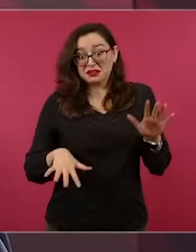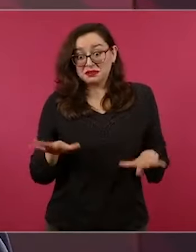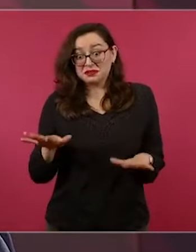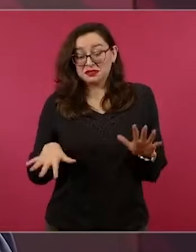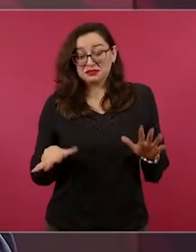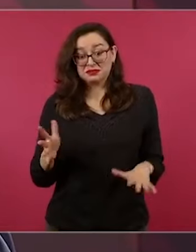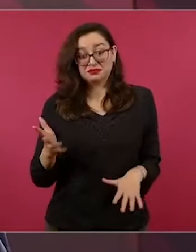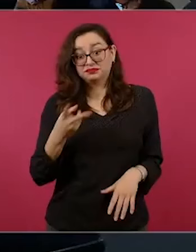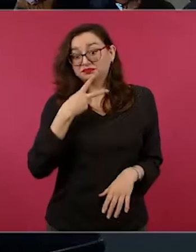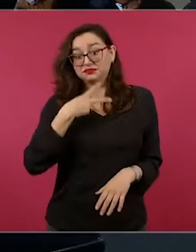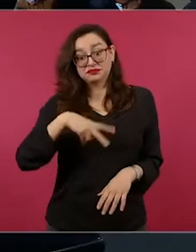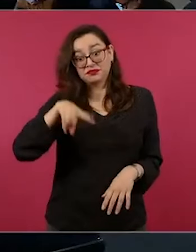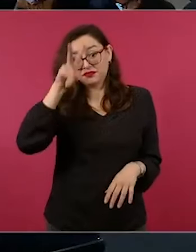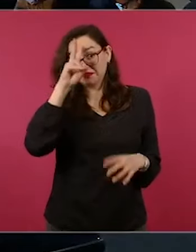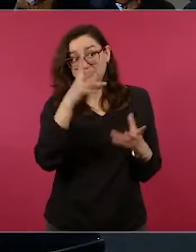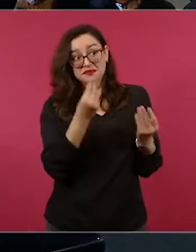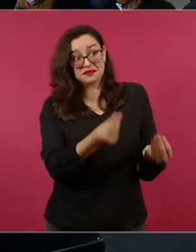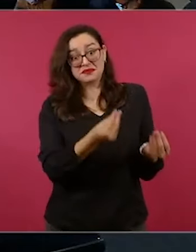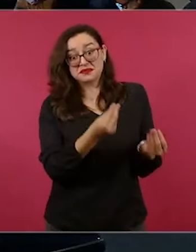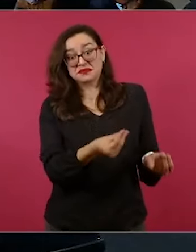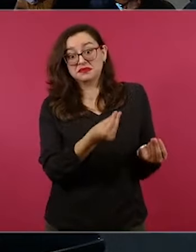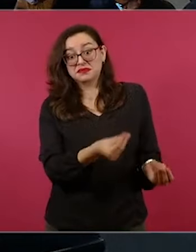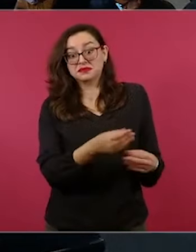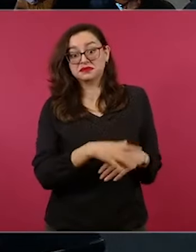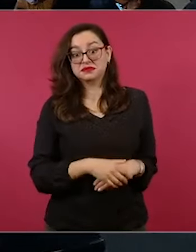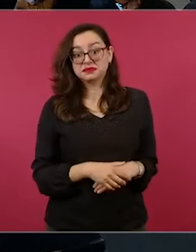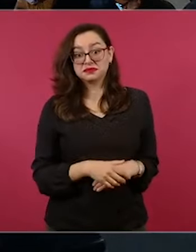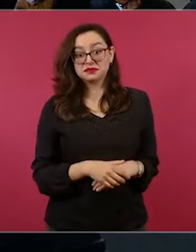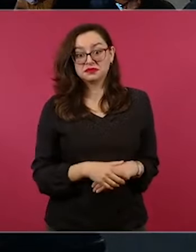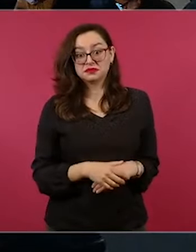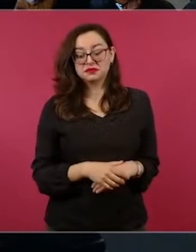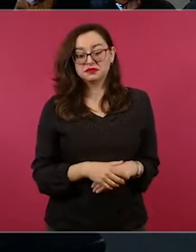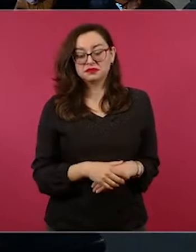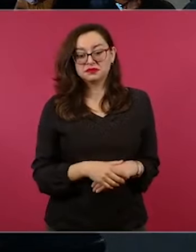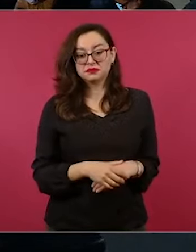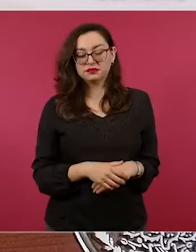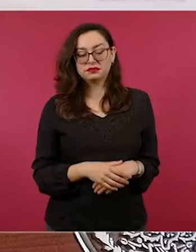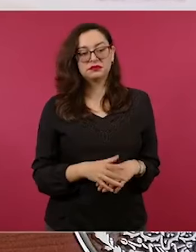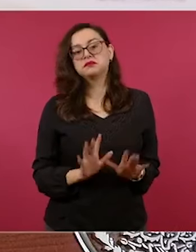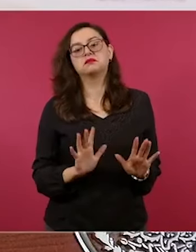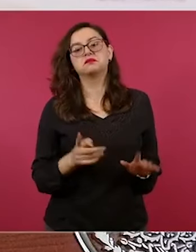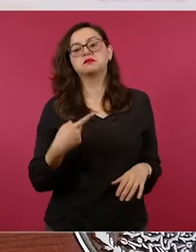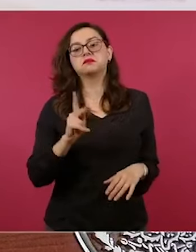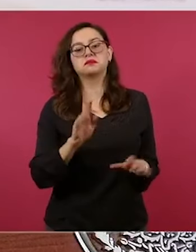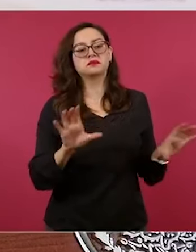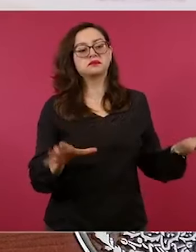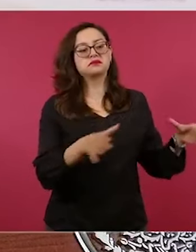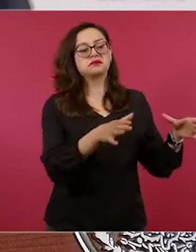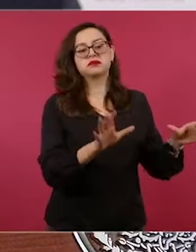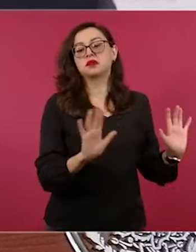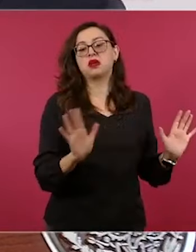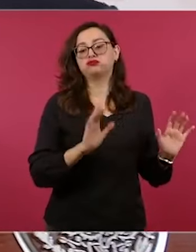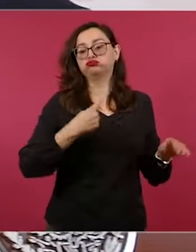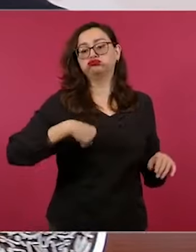Mucha ignorancia, pero se le atribuye la ignorancia al pobre.